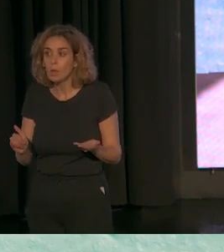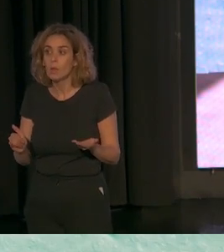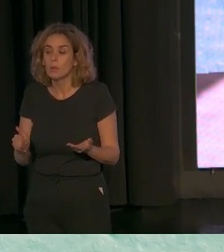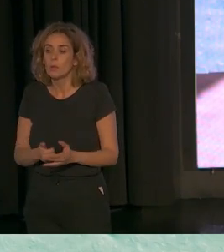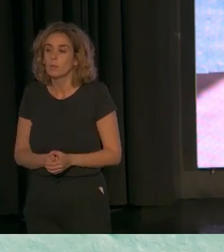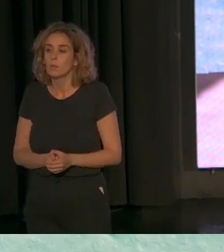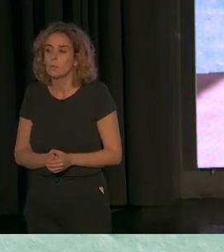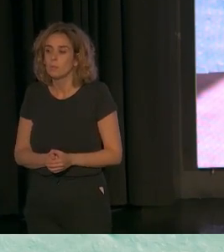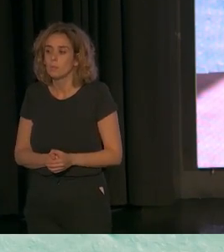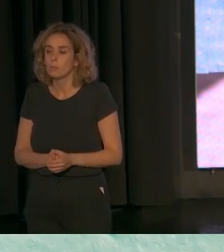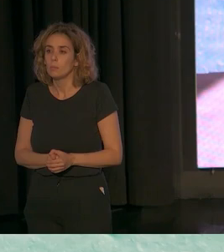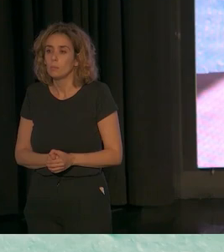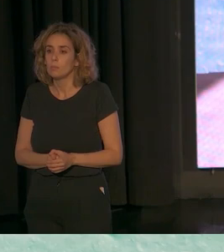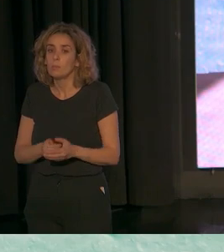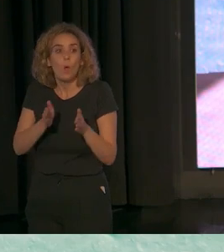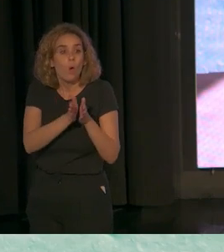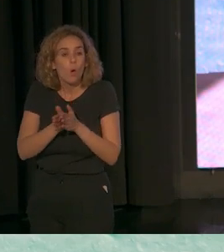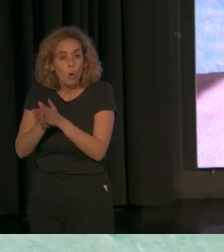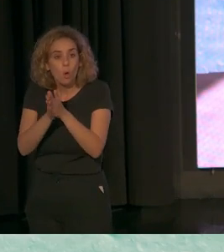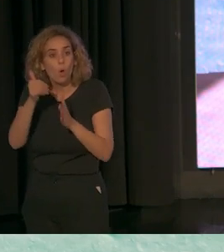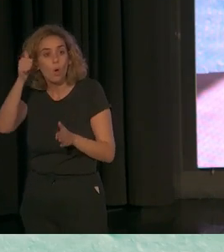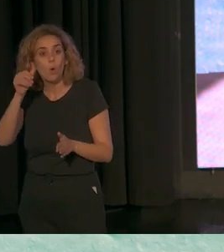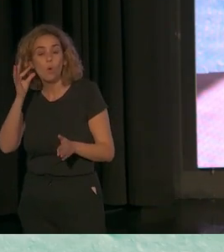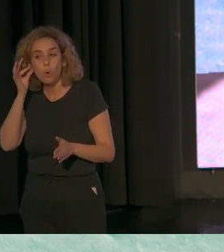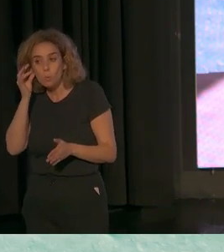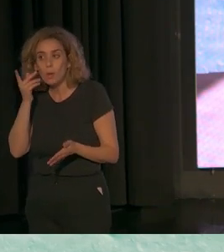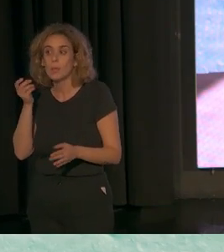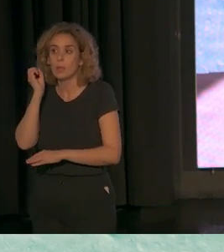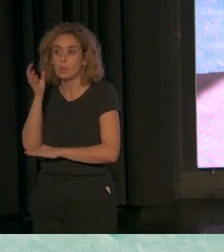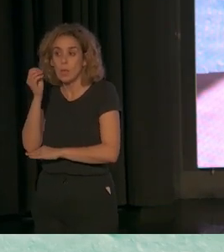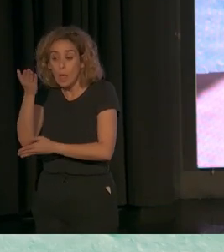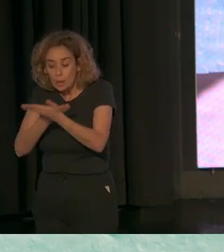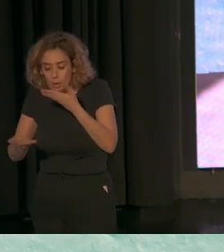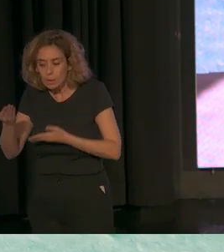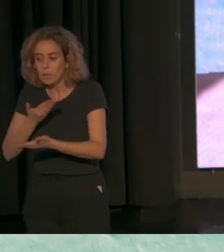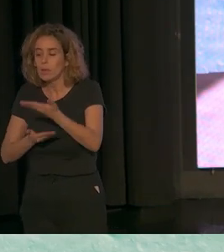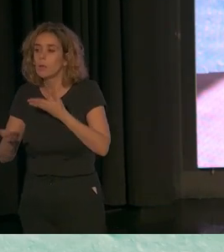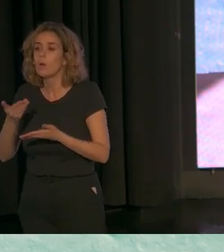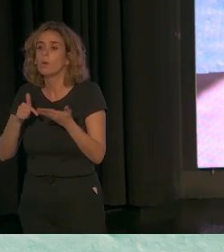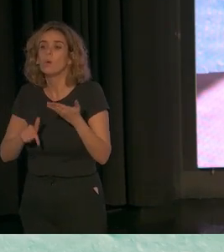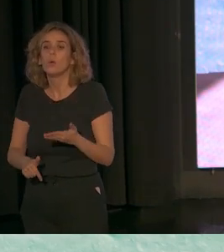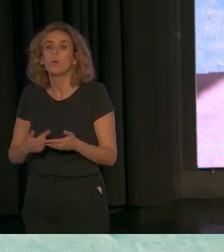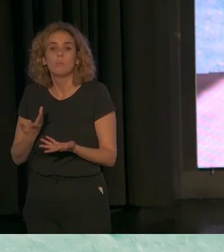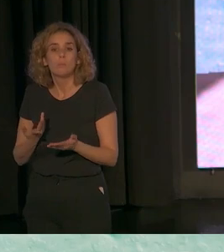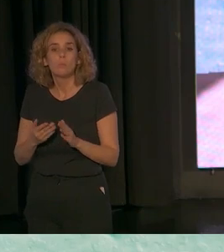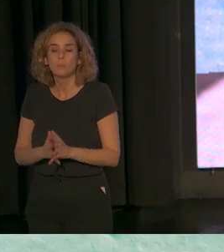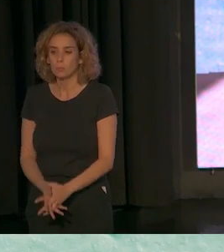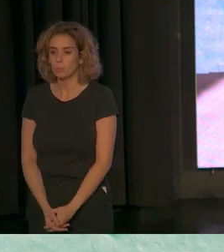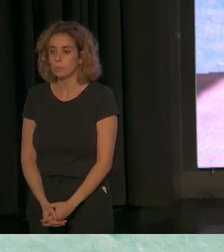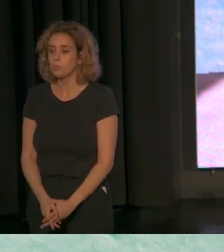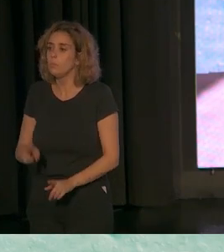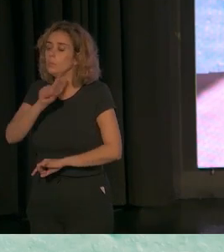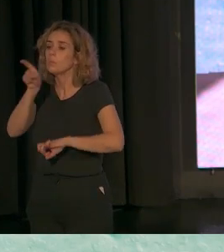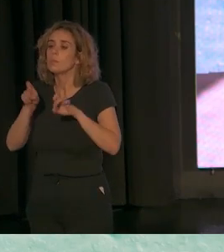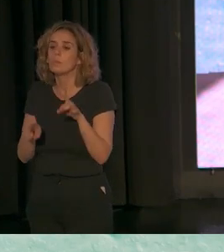contento, con todos los compañeros y compañeras que han editado y que han colaborado en el libro, de poder dar cuenta hoy de él. La